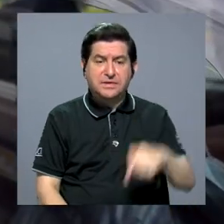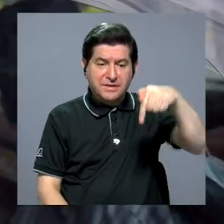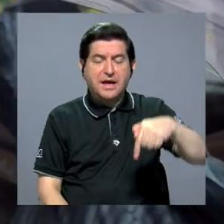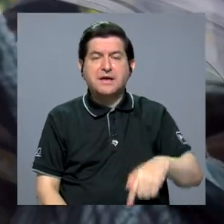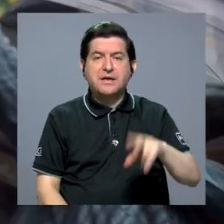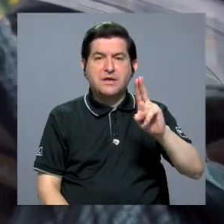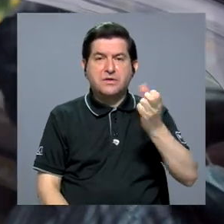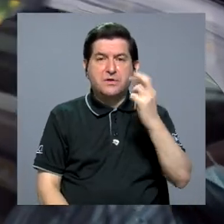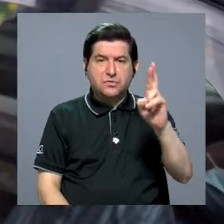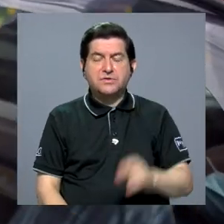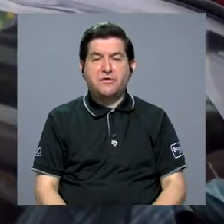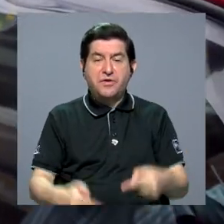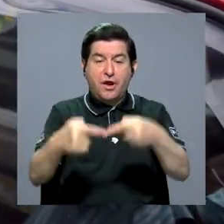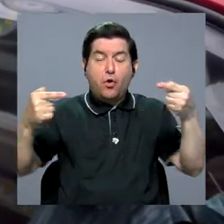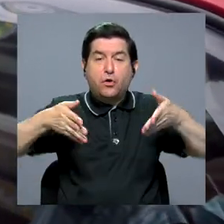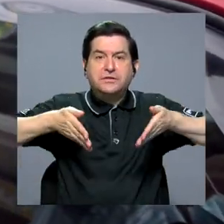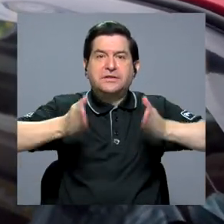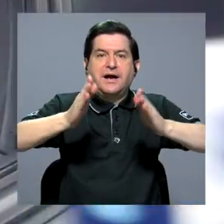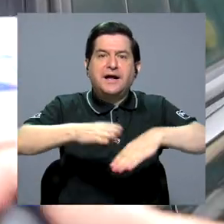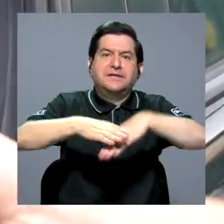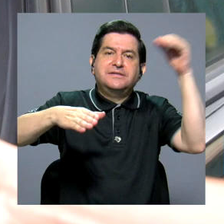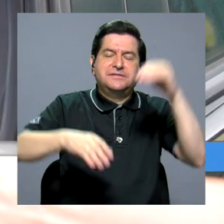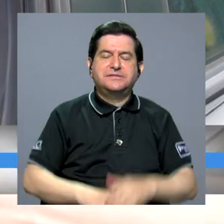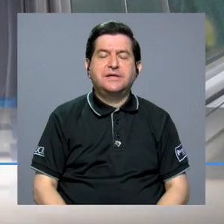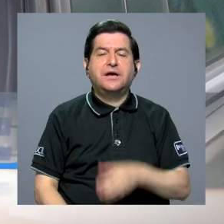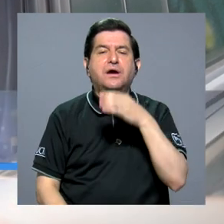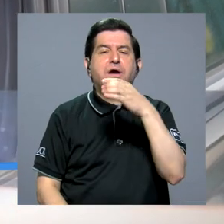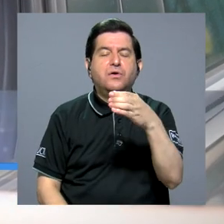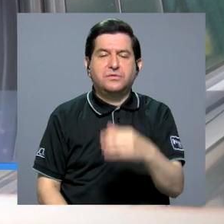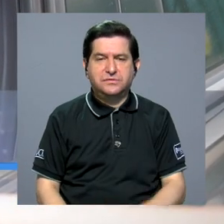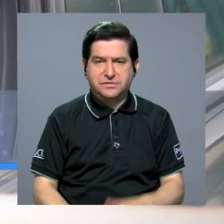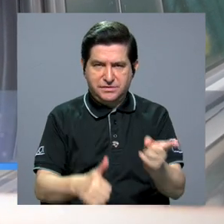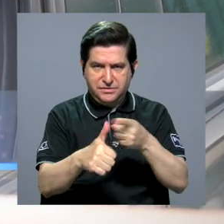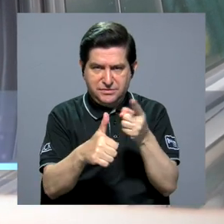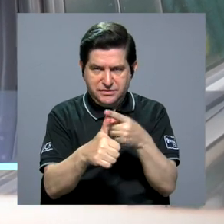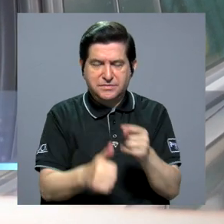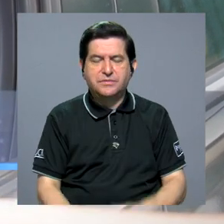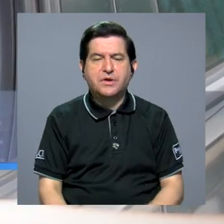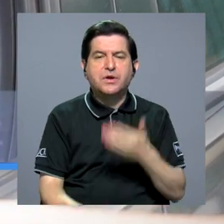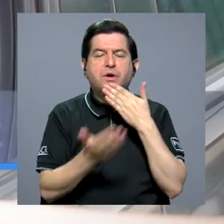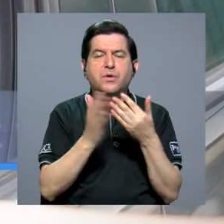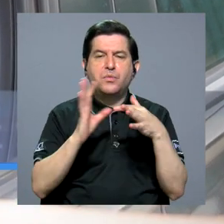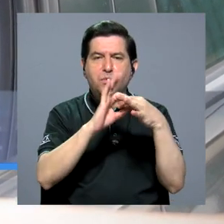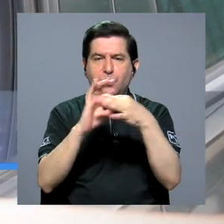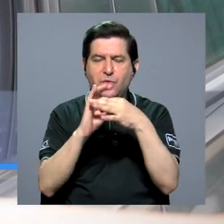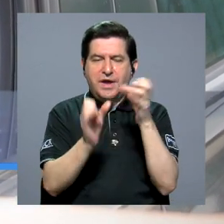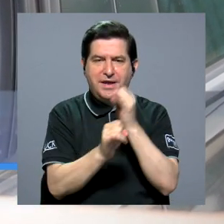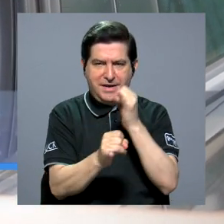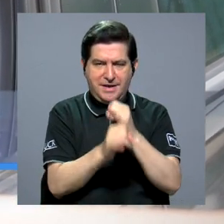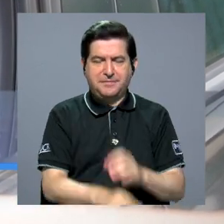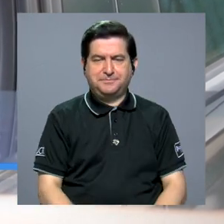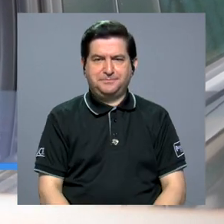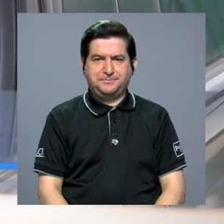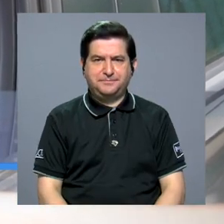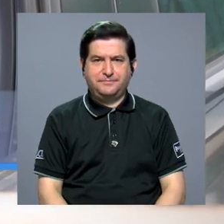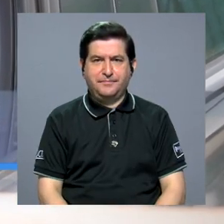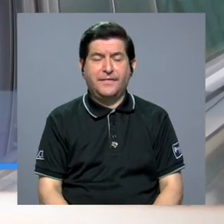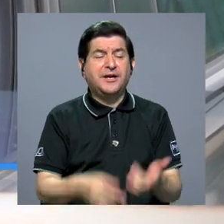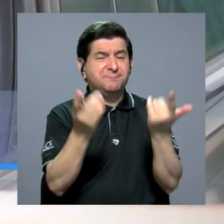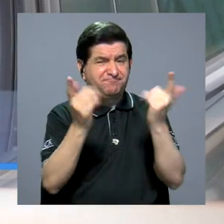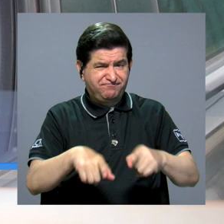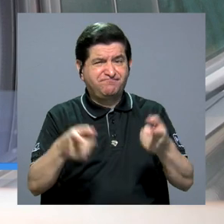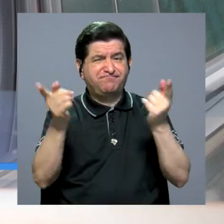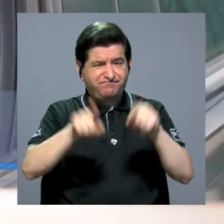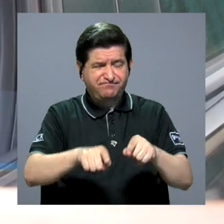de aquí, de la bus salen los carros para arriba en contravía. Las recomendaciones que daría, primero es una buena coordinación entre instituciones, porque también